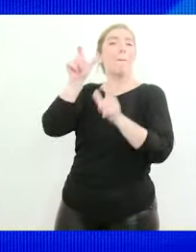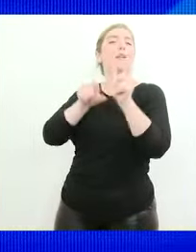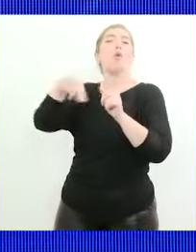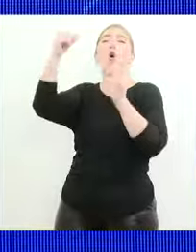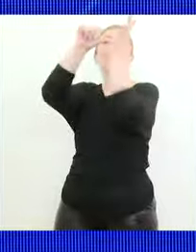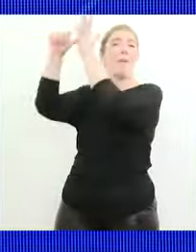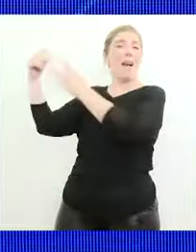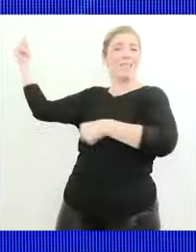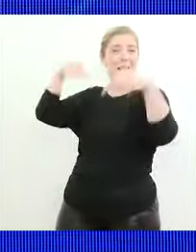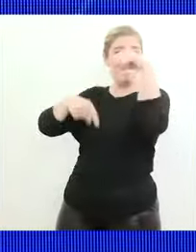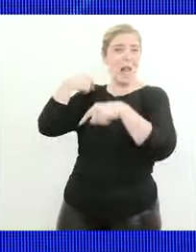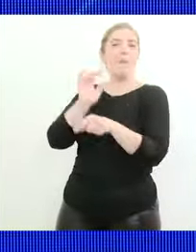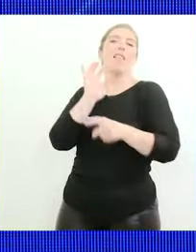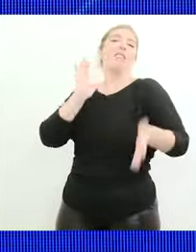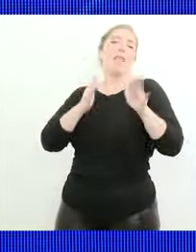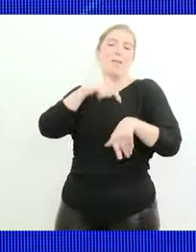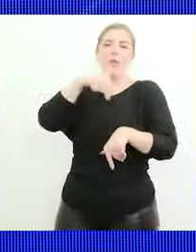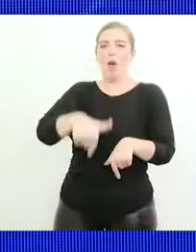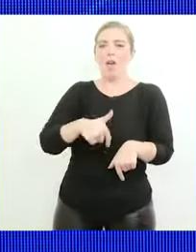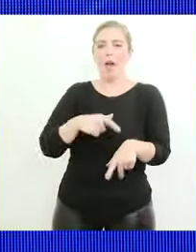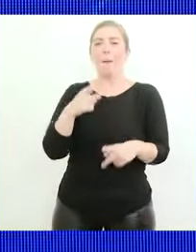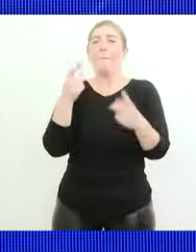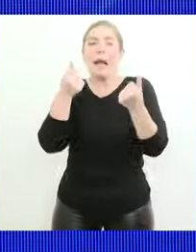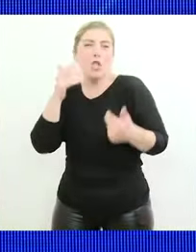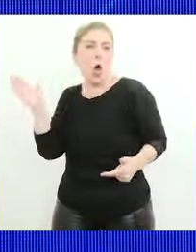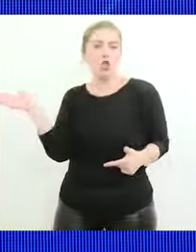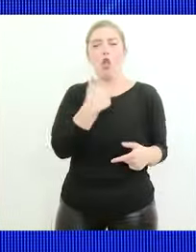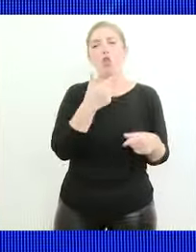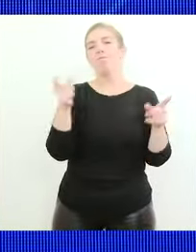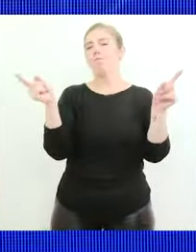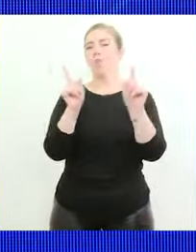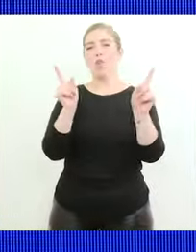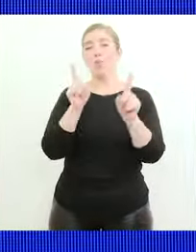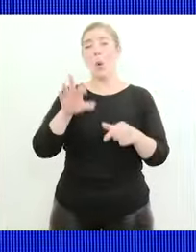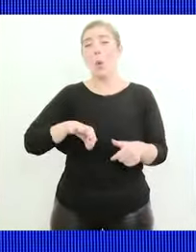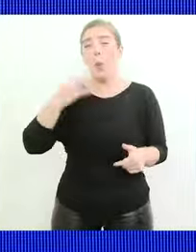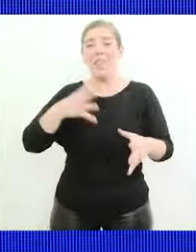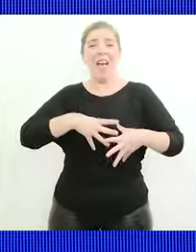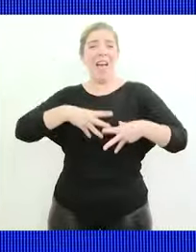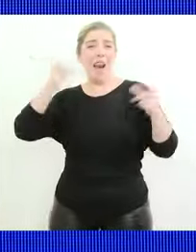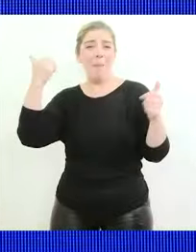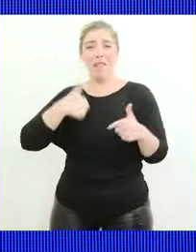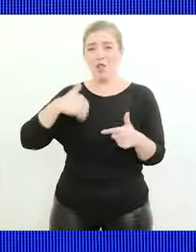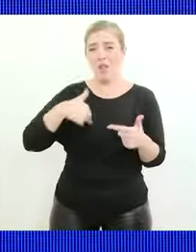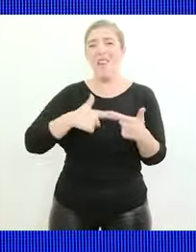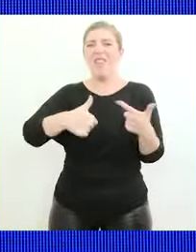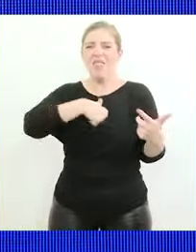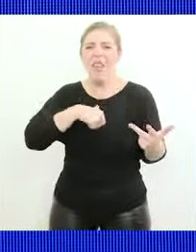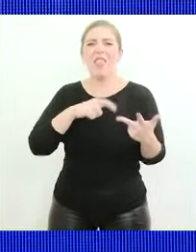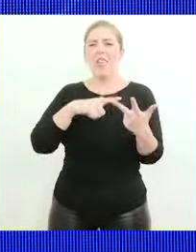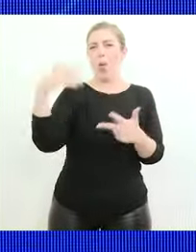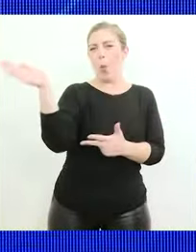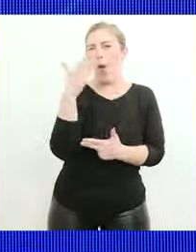no todo tiene precio la vida y el alma de los argentinos la identidad nuestra bandera nuestro himno nuestra